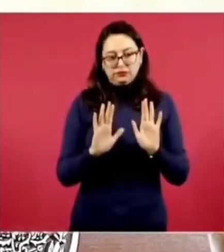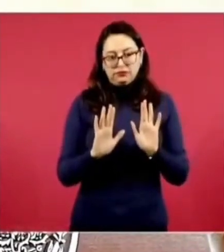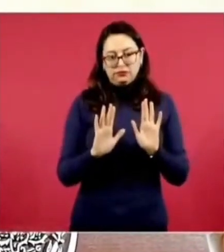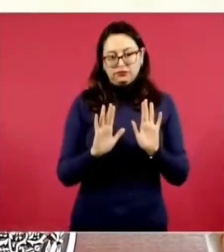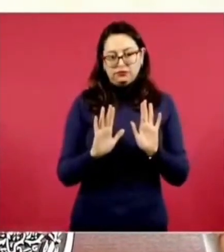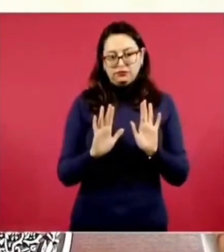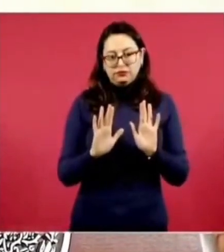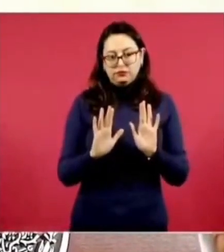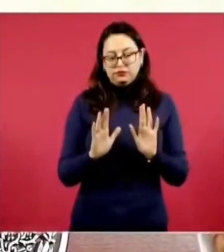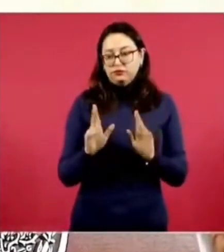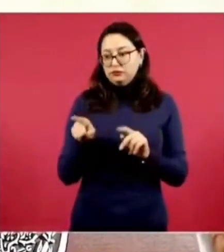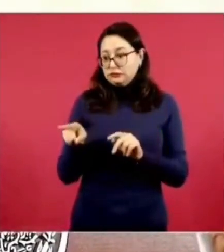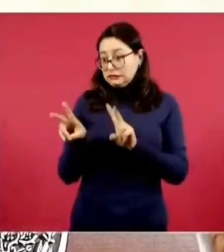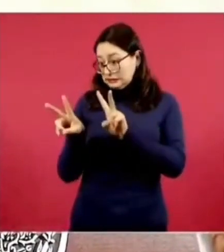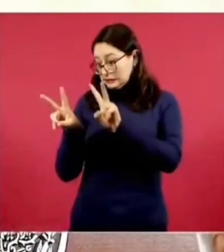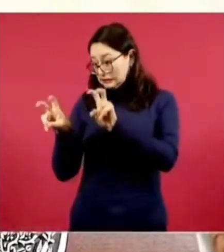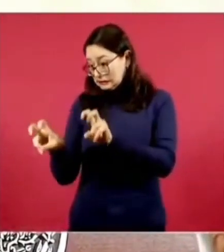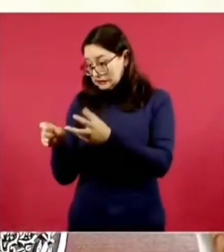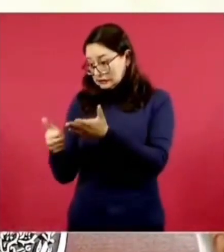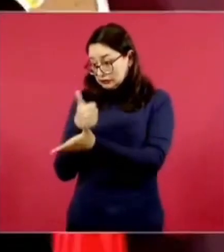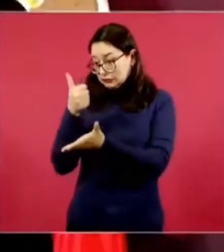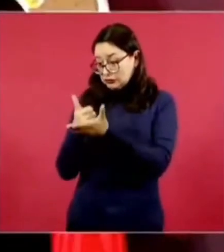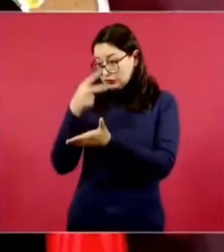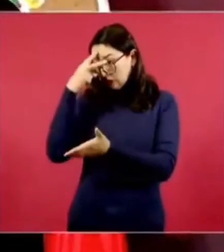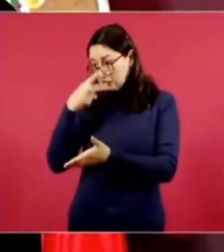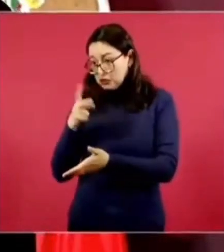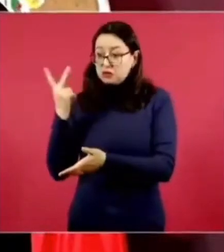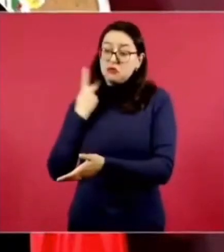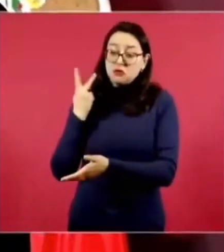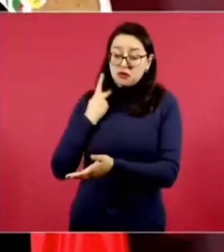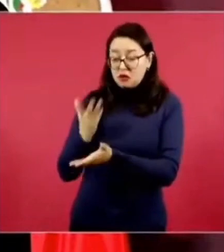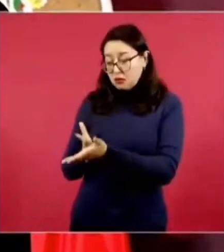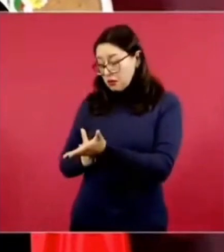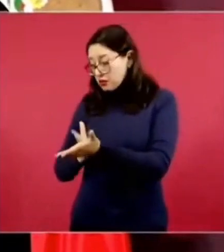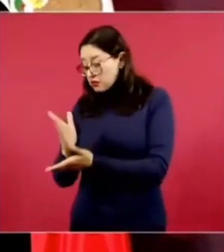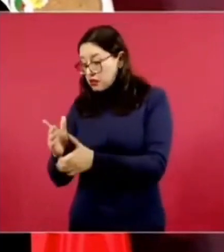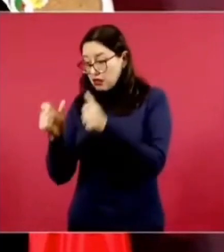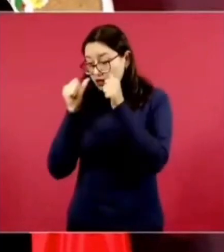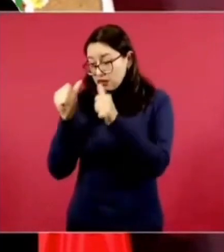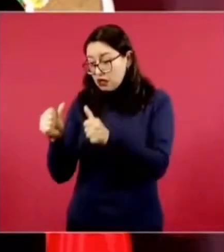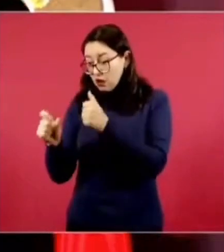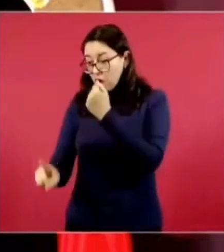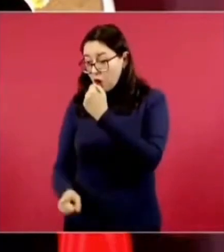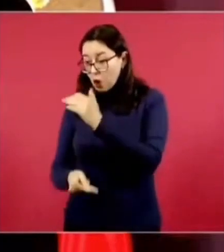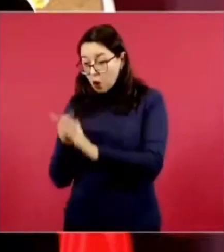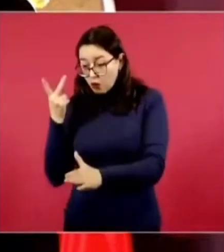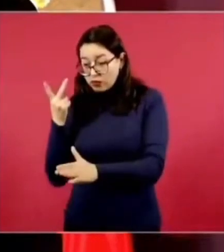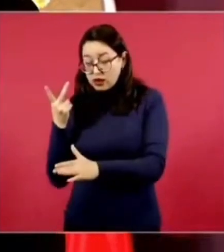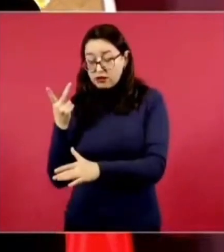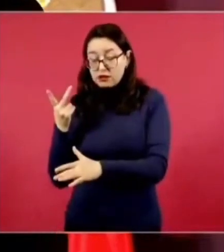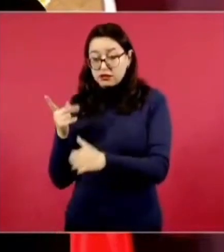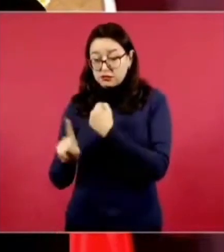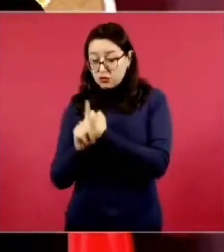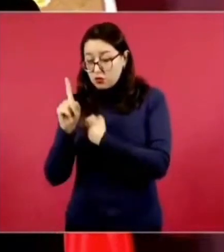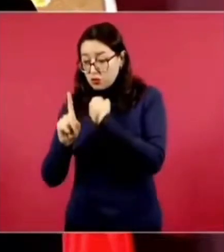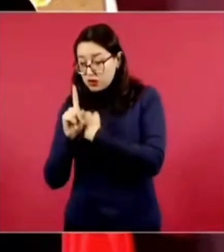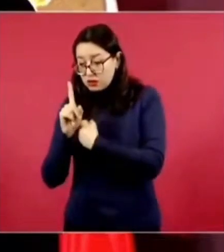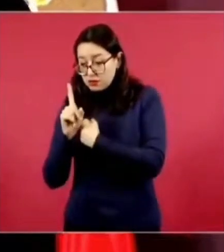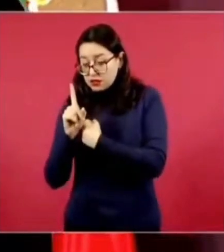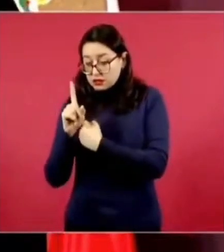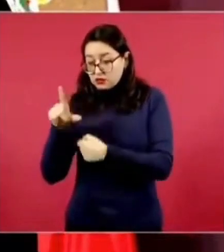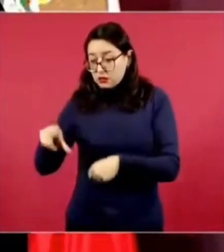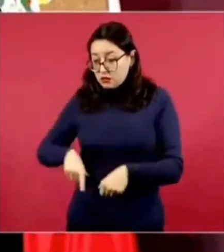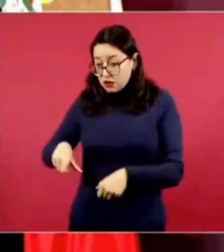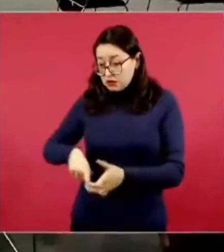volverme a meter en nada que tuviese que ver con el gobierno de la ciudad